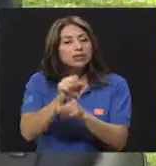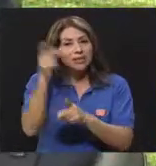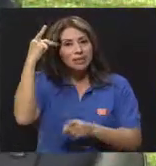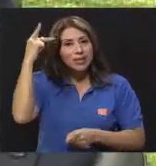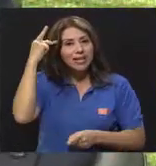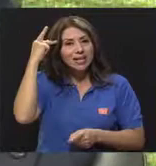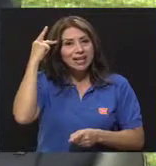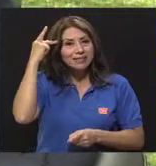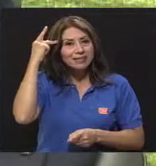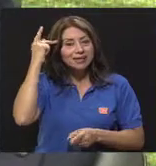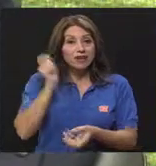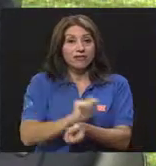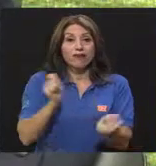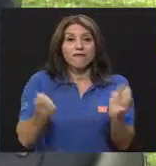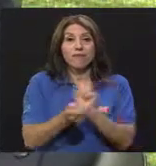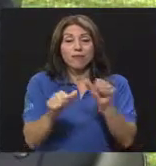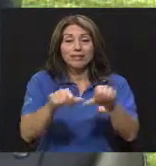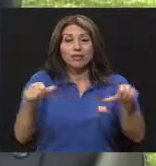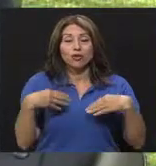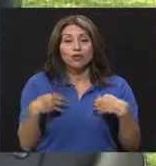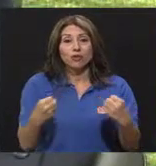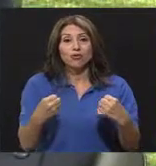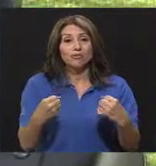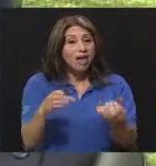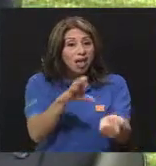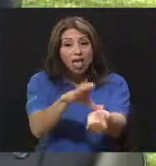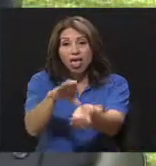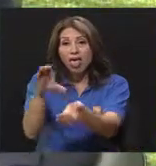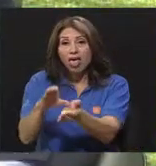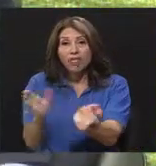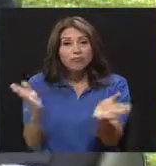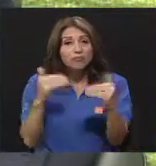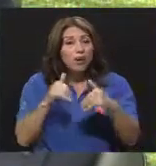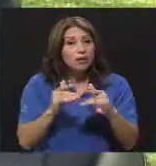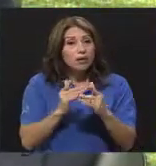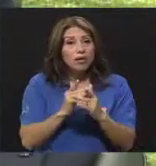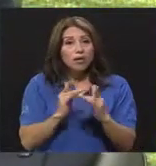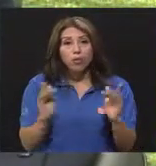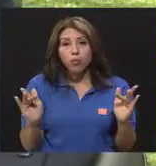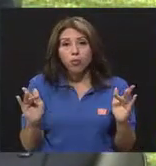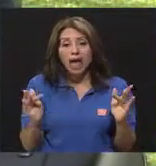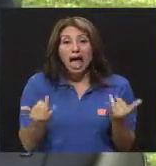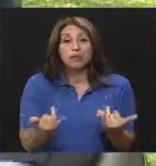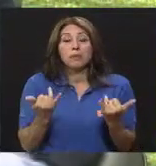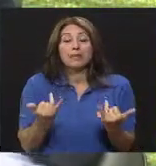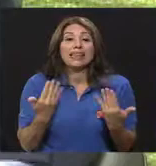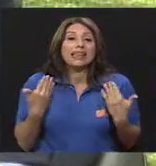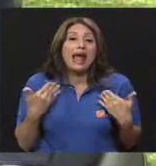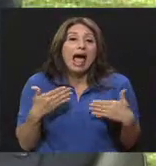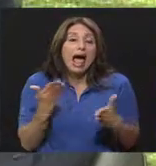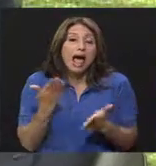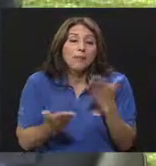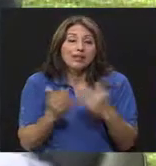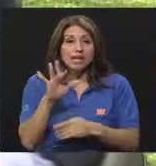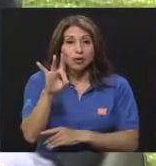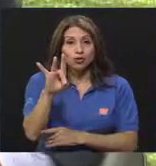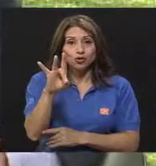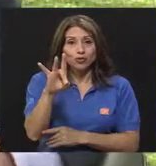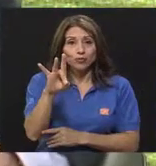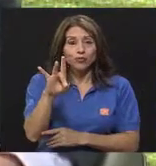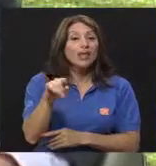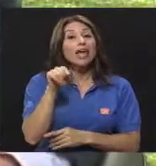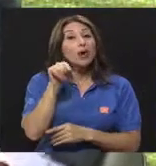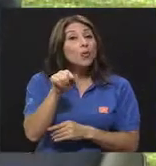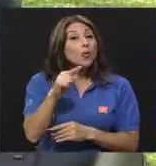reforma al sector salud. Estas clínicas desaparecieron. En la actualidad existen, si acaso, ocho. De las cuales la única que es un equipo